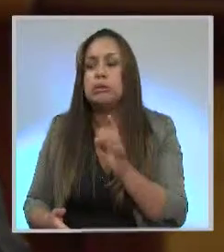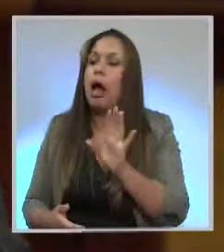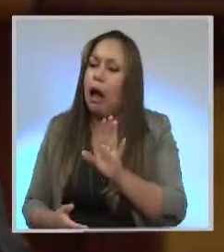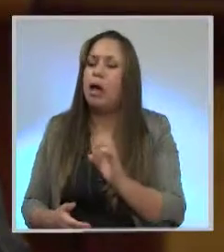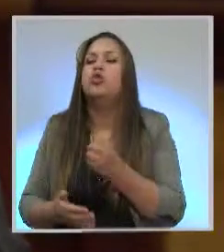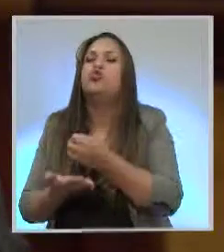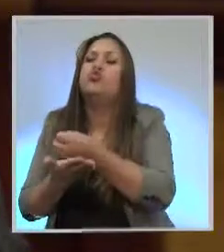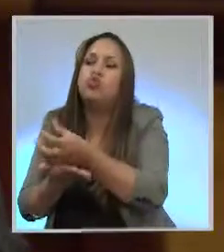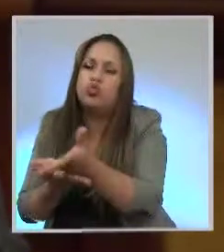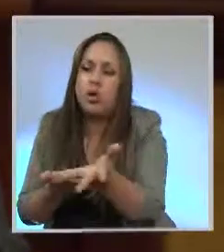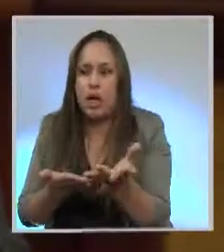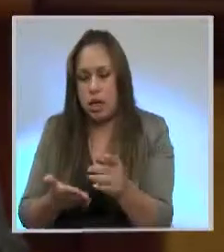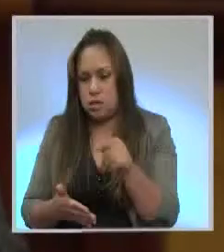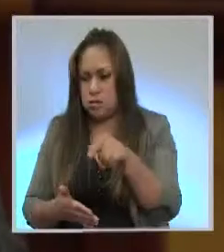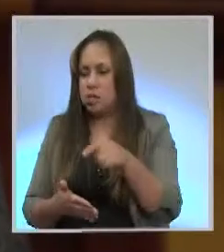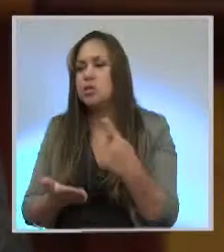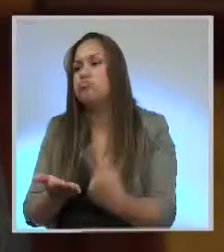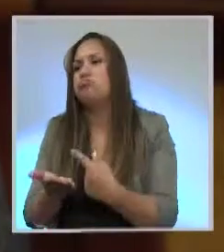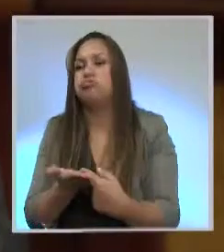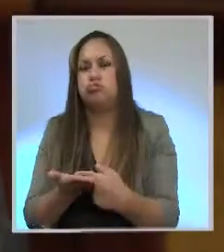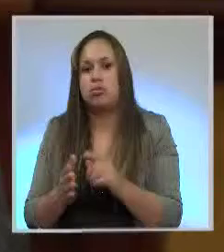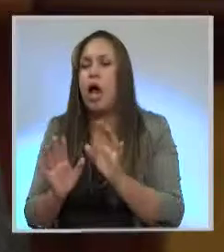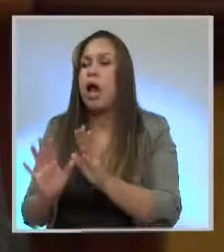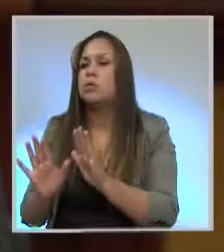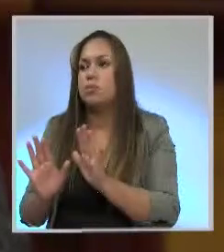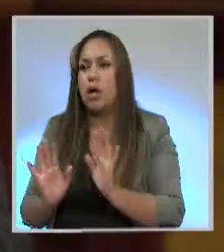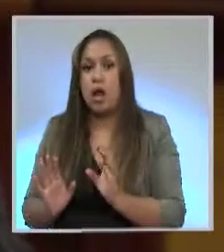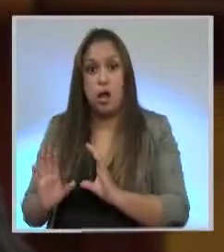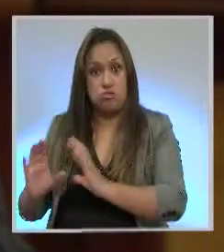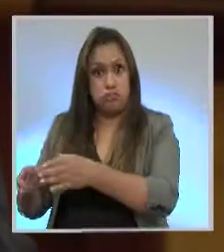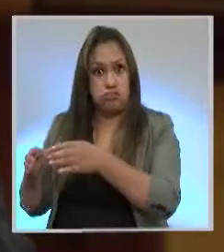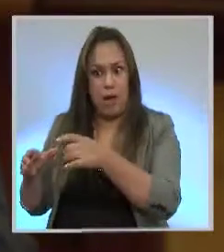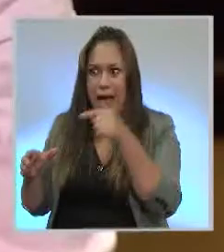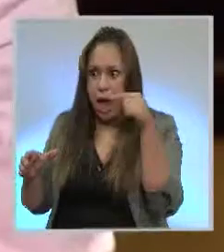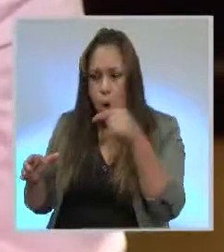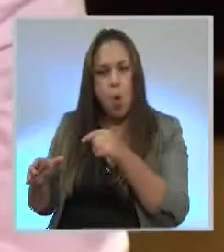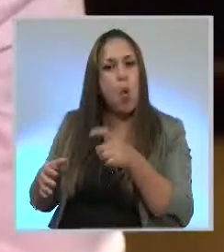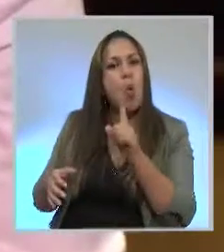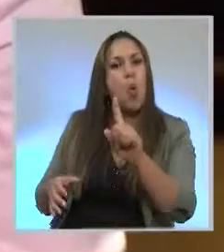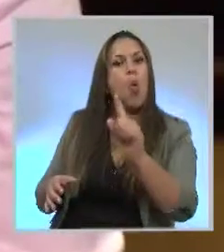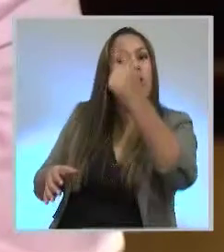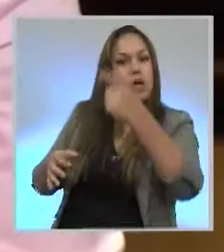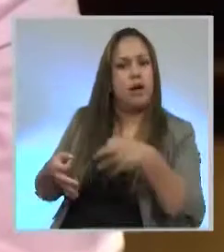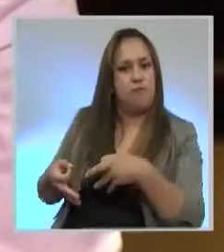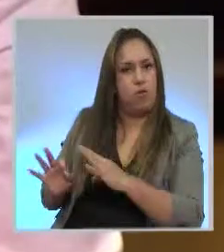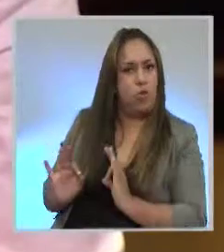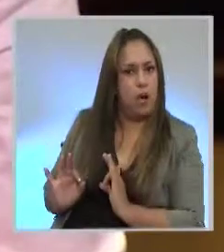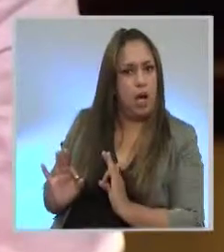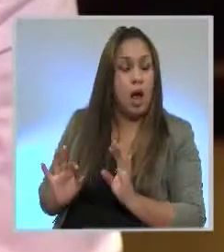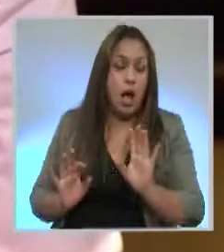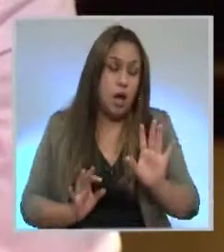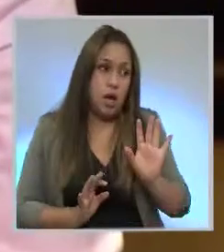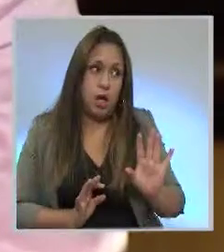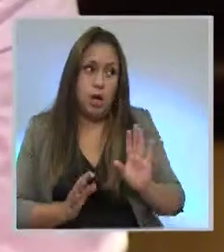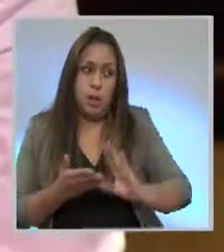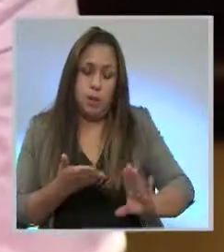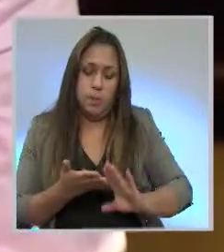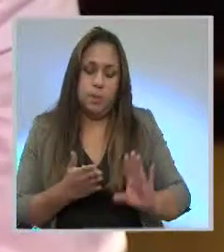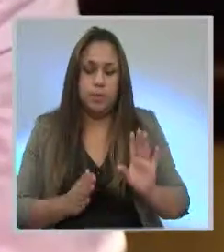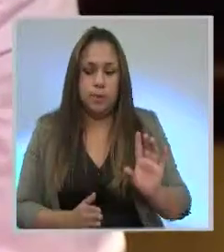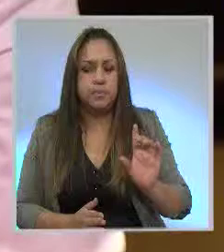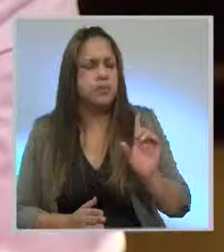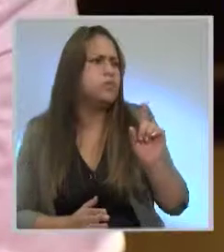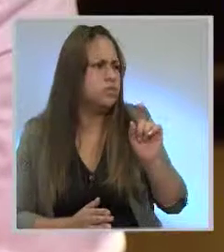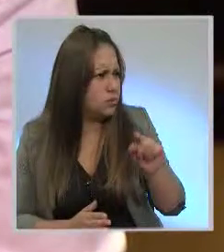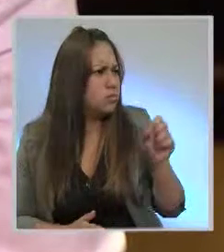pleno y que el pleno apruebe ese informe. Ese es el único mecanismo. Pero asambleísta, sobre esto se ha argumentado que